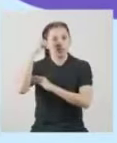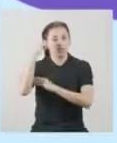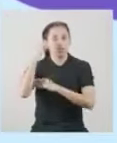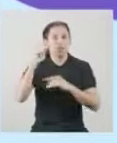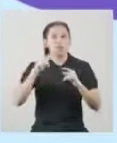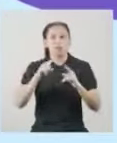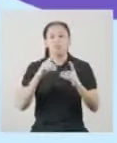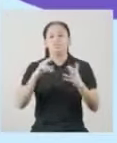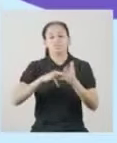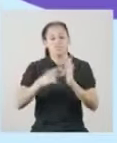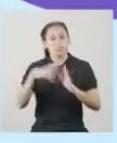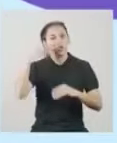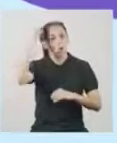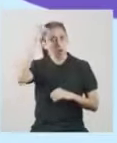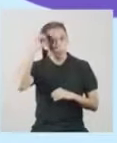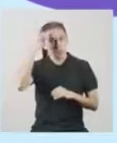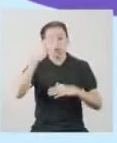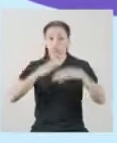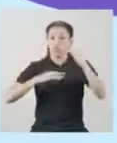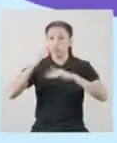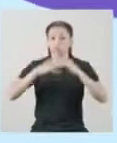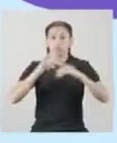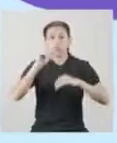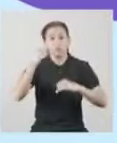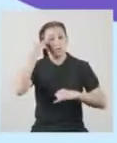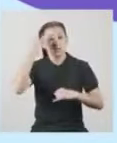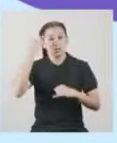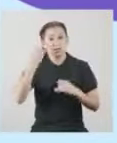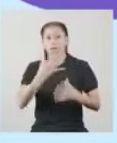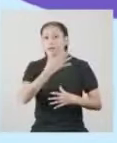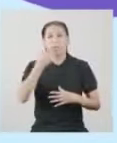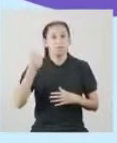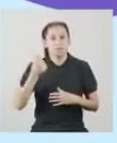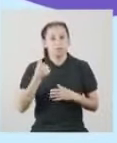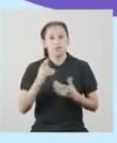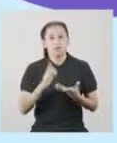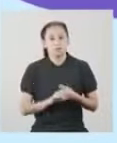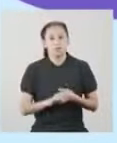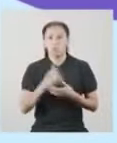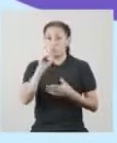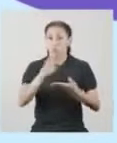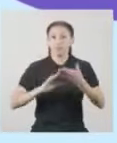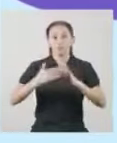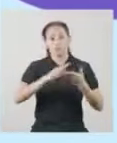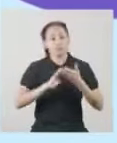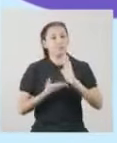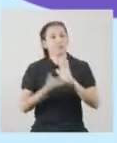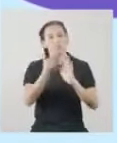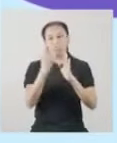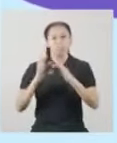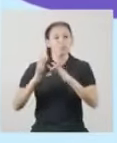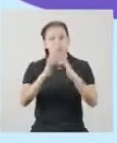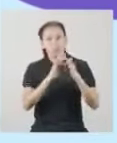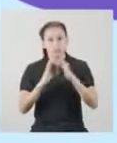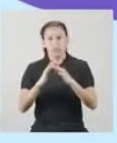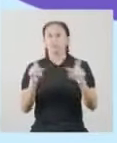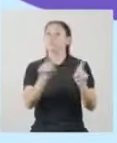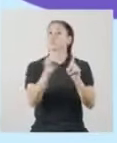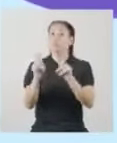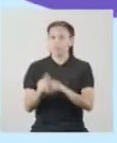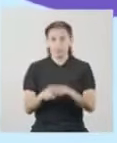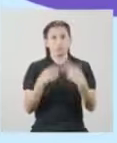Y eso es a opinar Construyendo así de una manera mejor una comunidad más unida